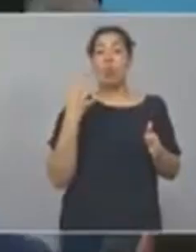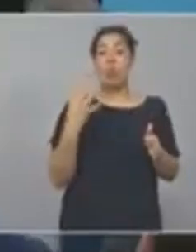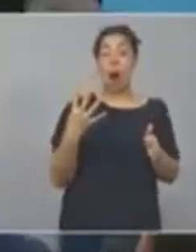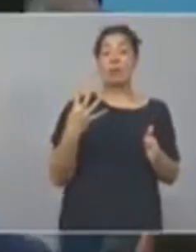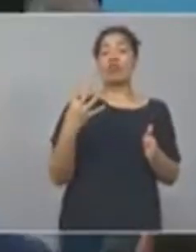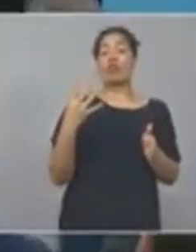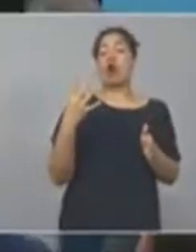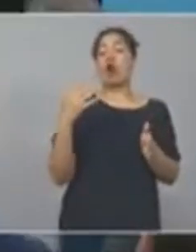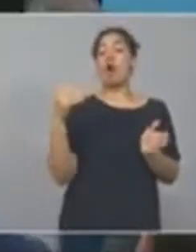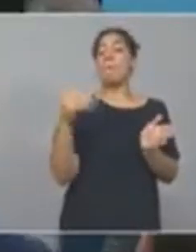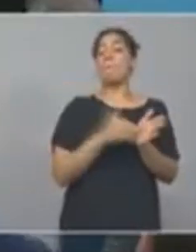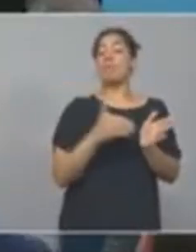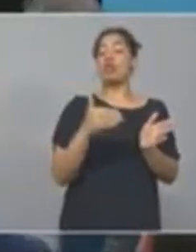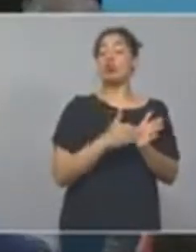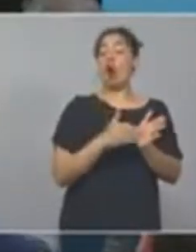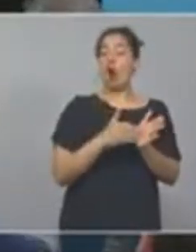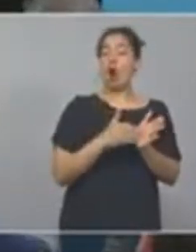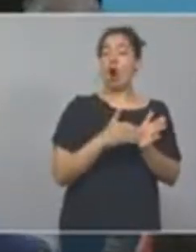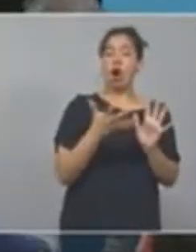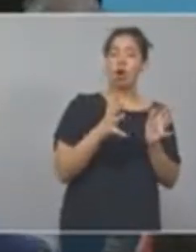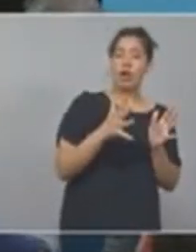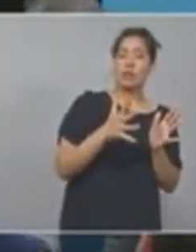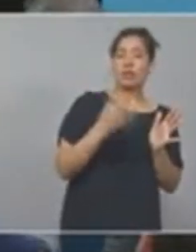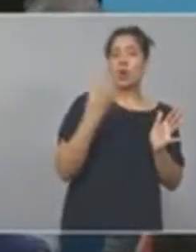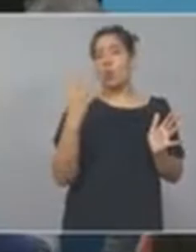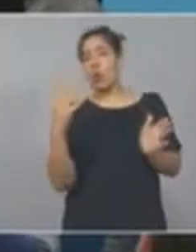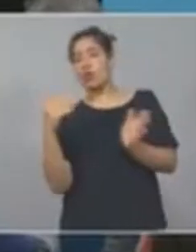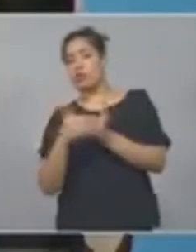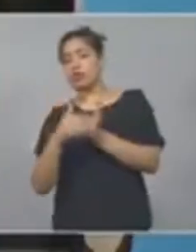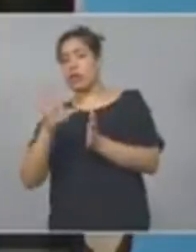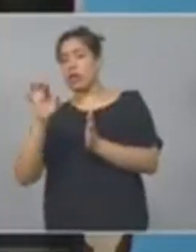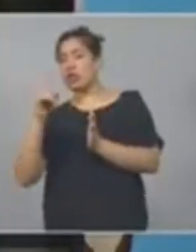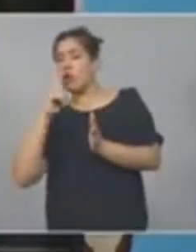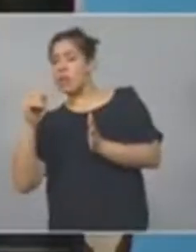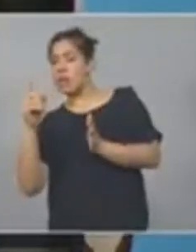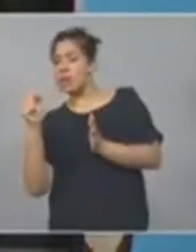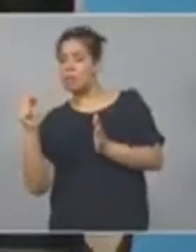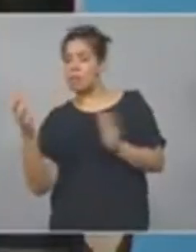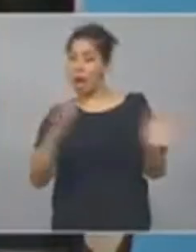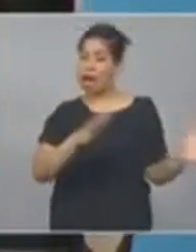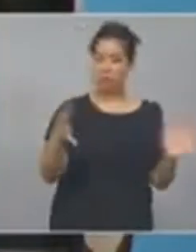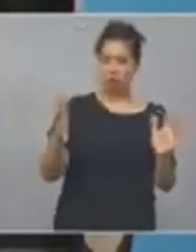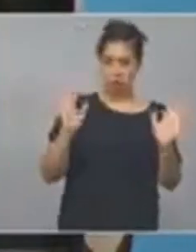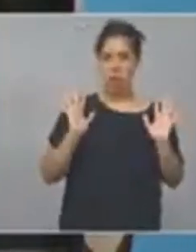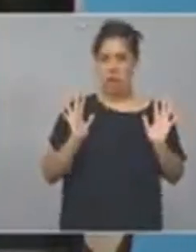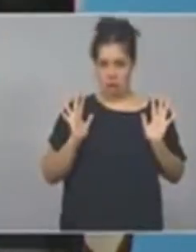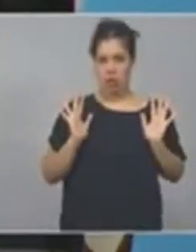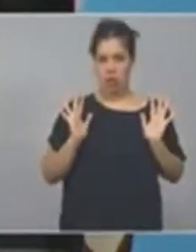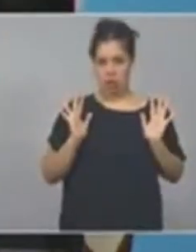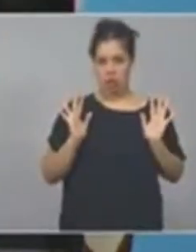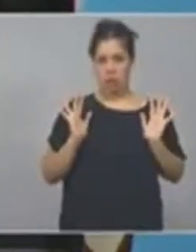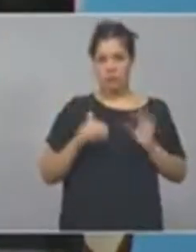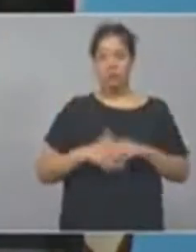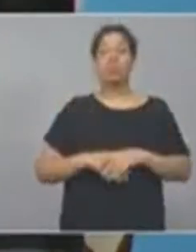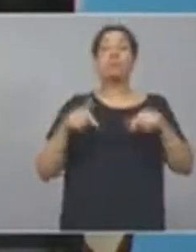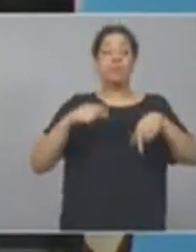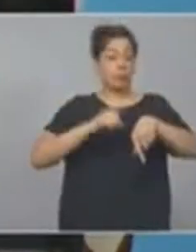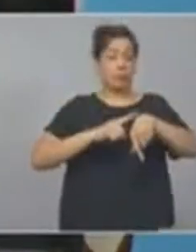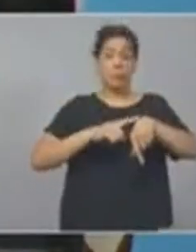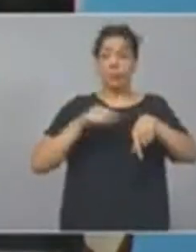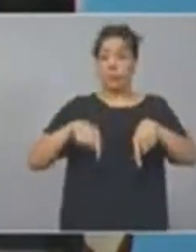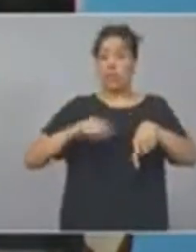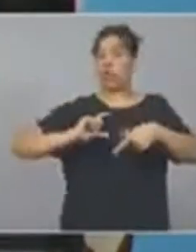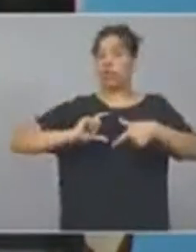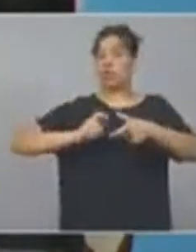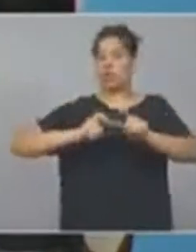y medio de millones aproximadamente. Eso se actualiza diariamente porque tiene que ver